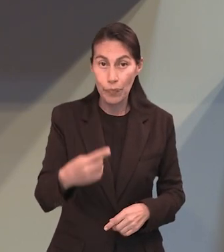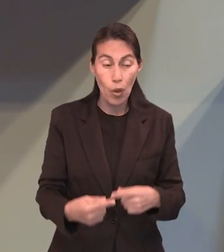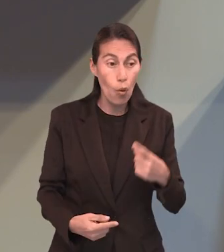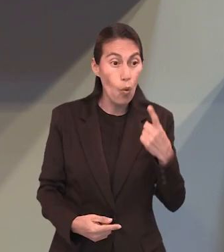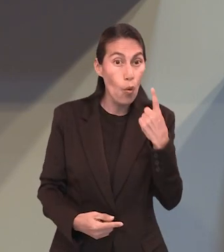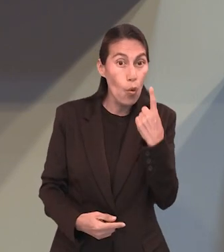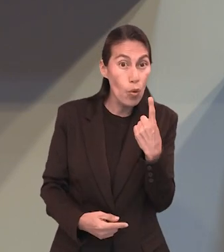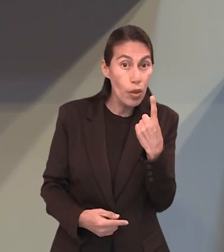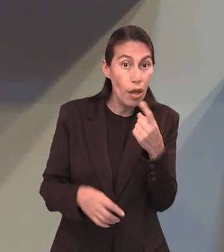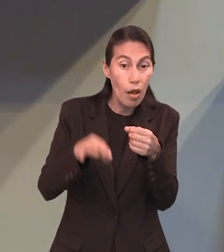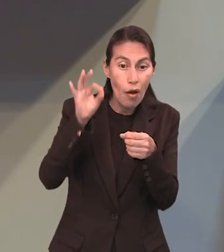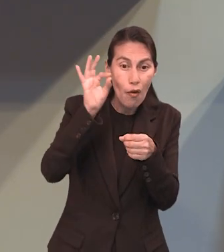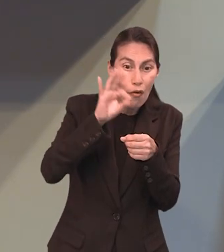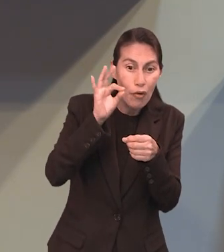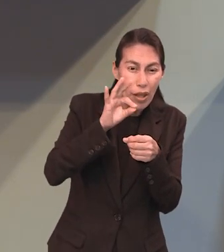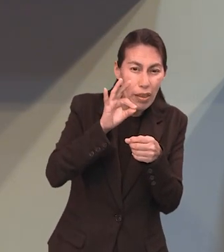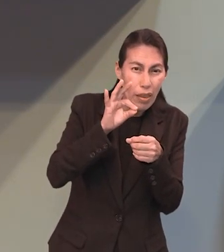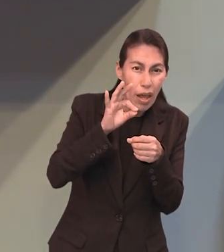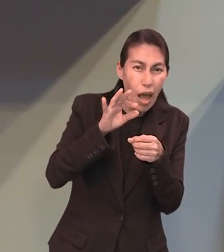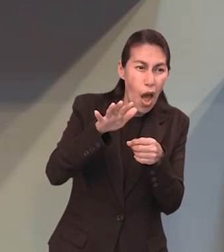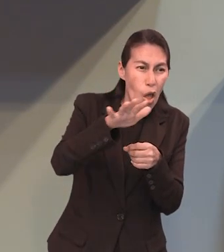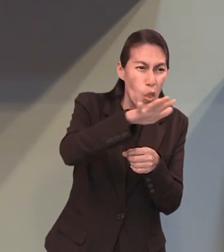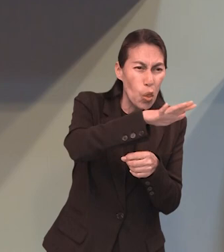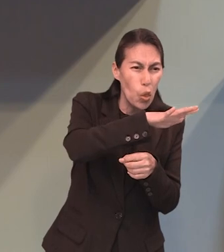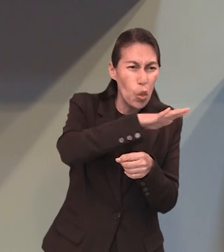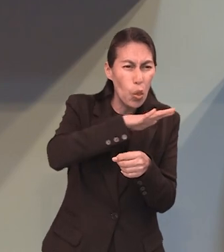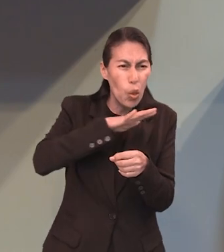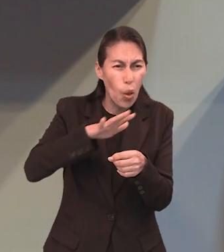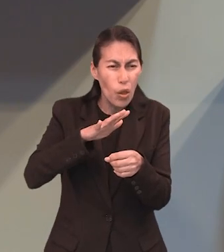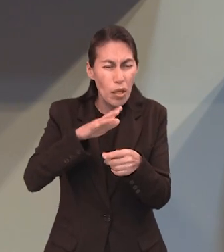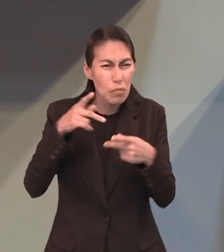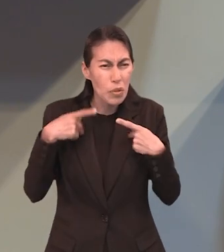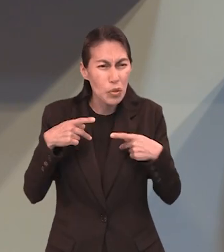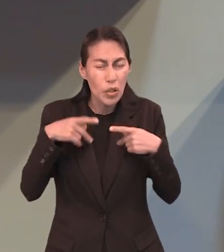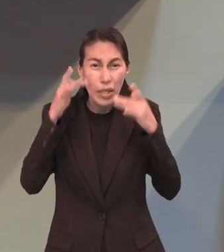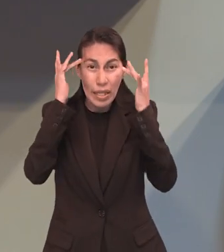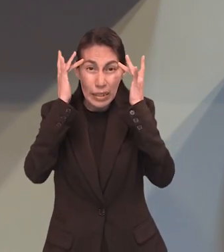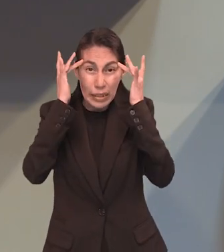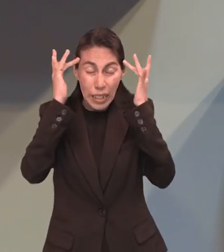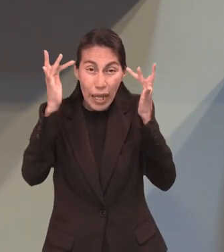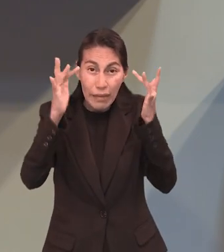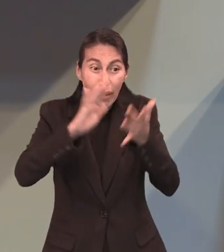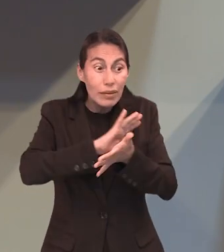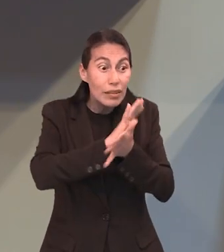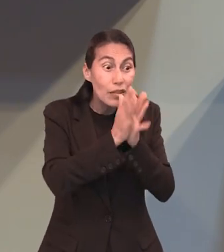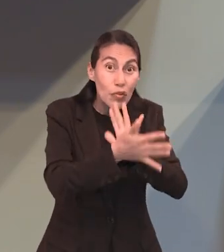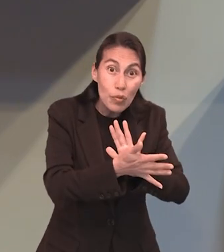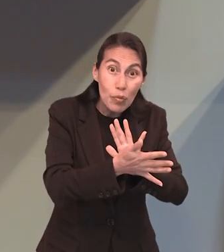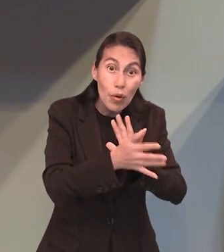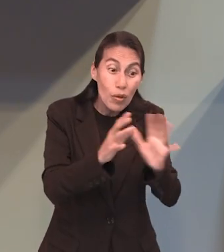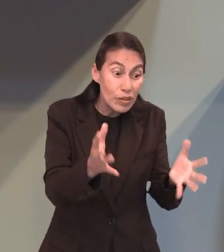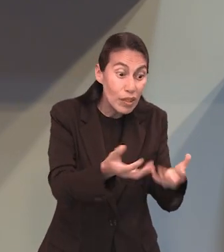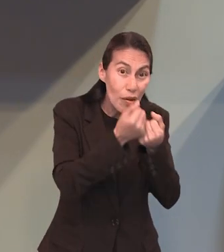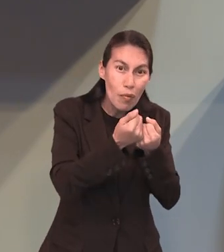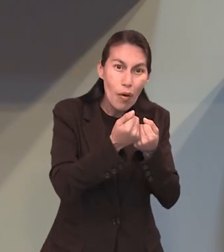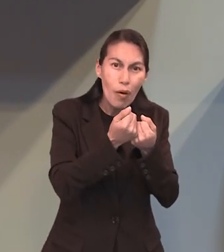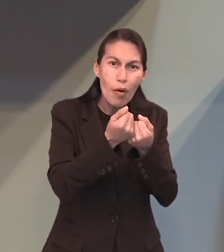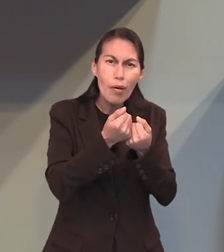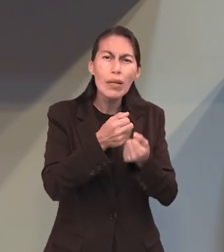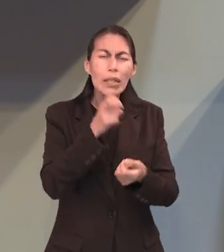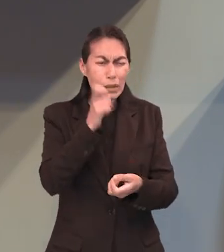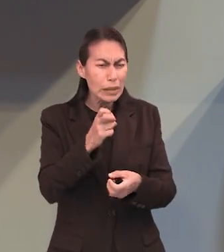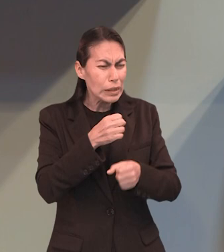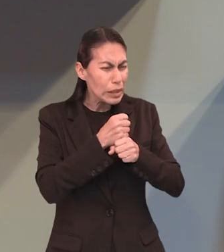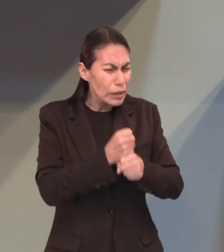una sola ofrenda hizo perfectos para siempre a los santificados. Hoy hablaremos acerca del sacrificio